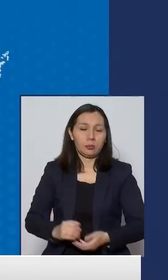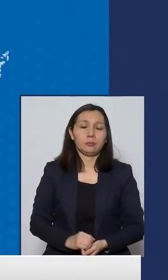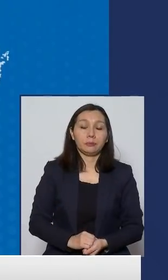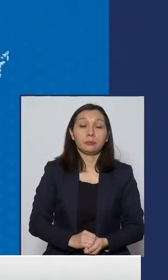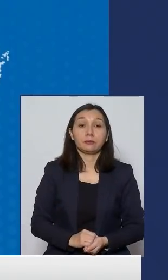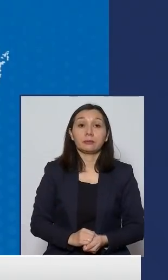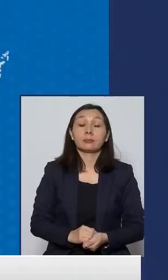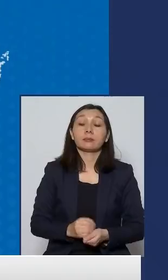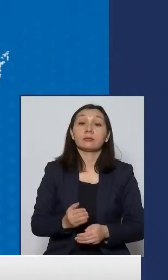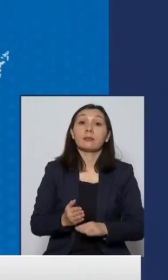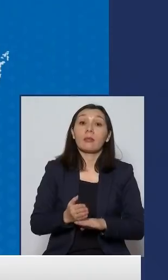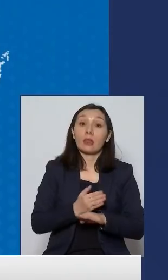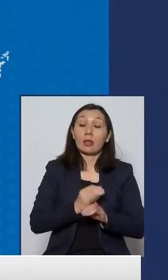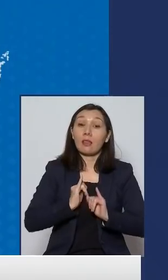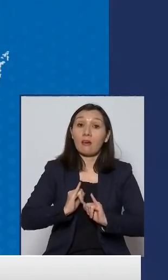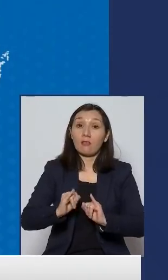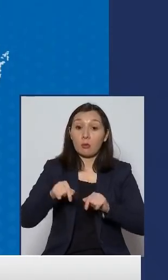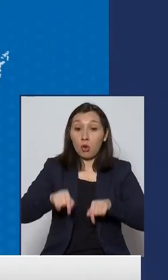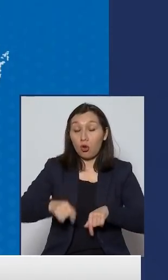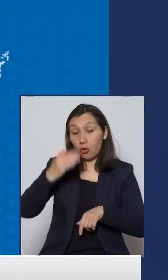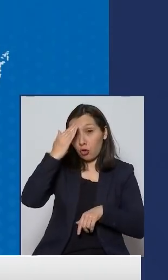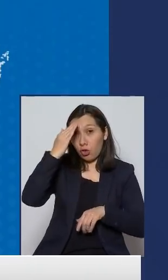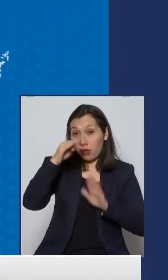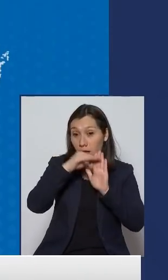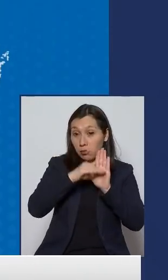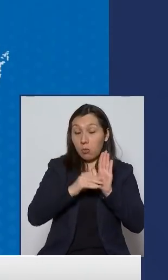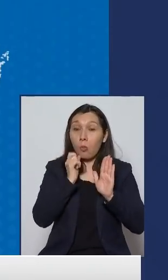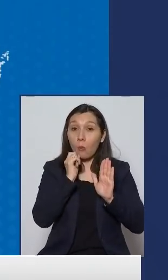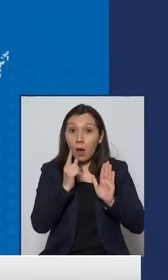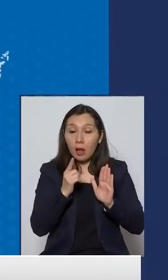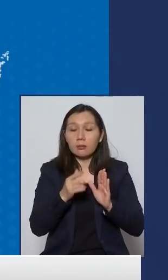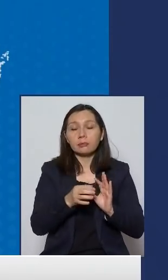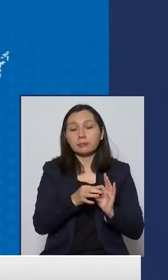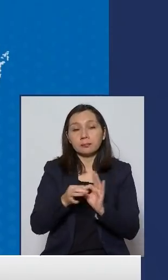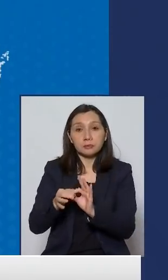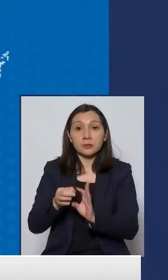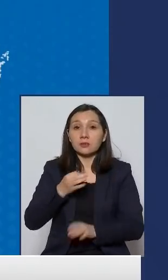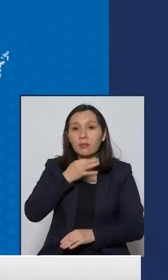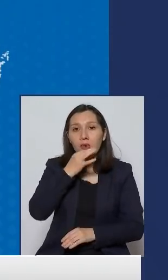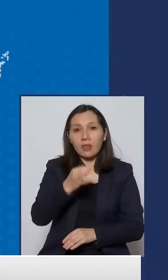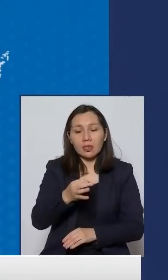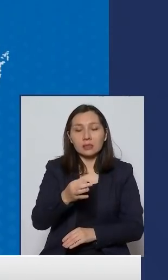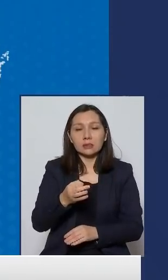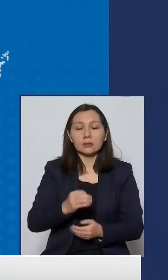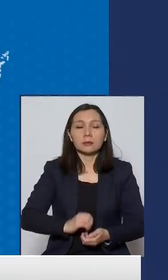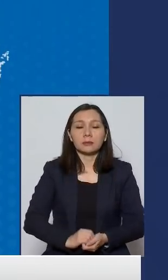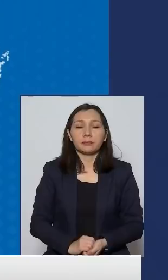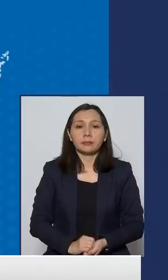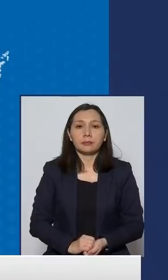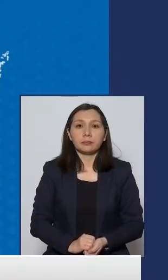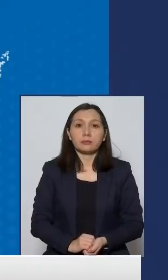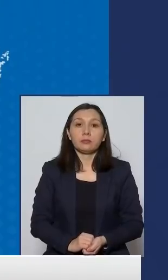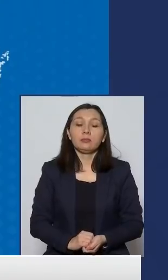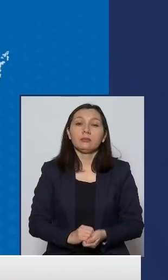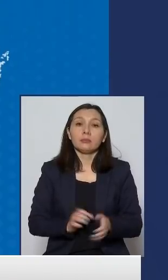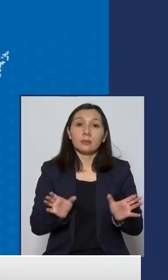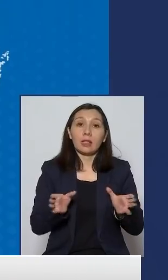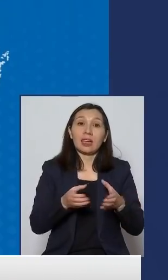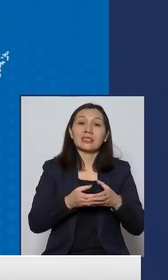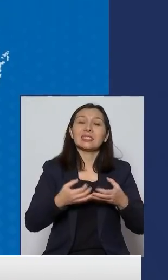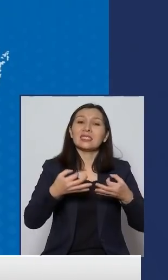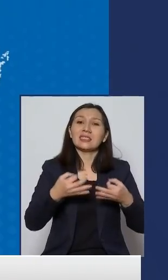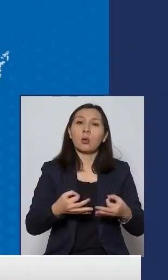Antes de pasar a las medidas del día quiero señalar que la Asociación de